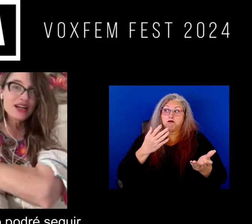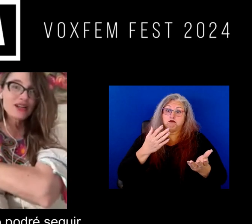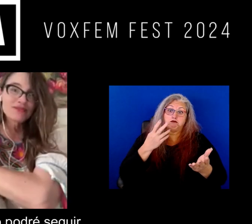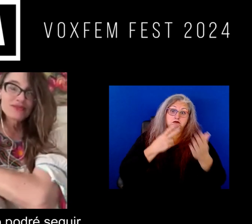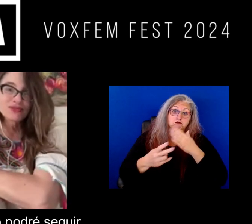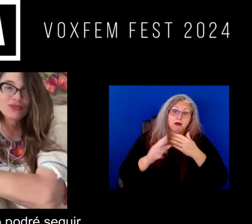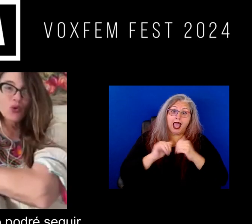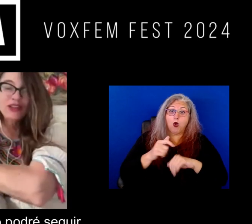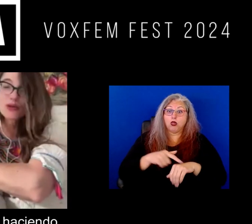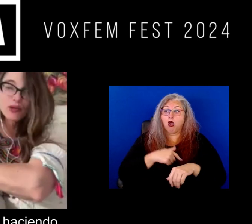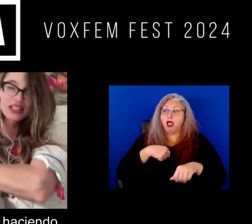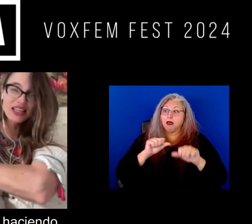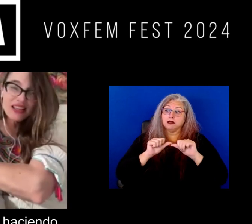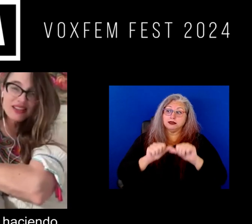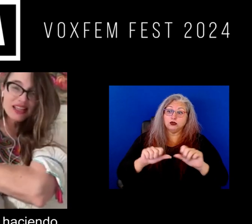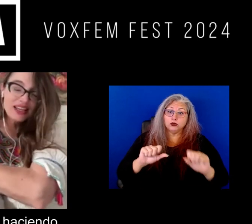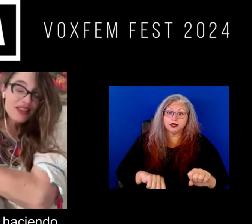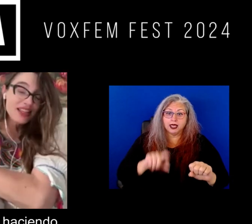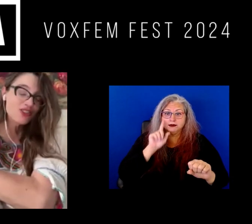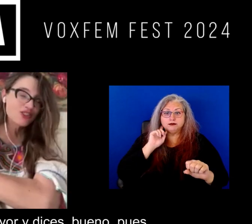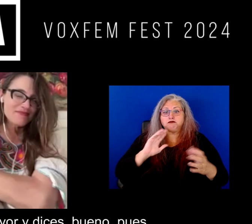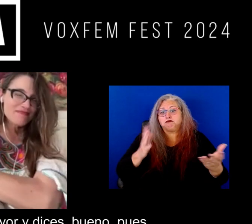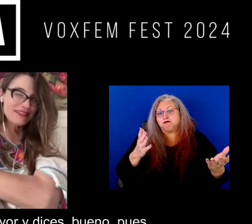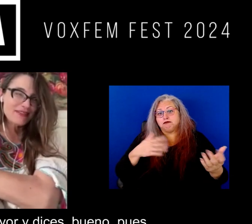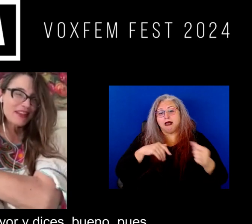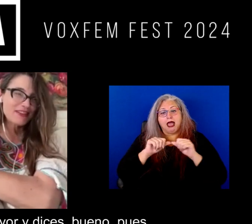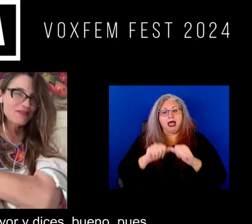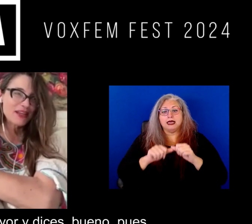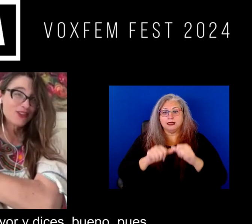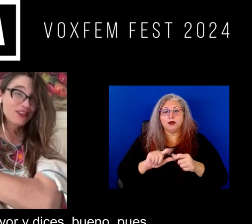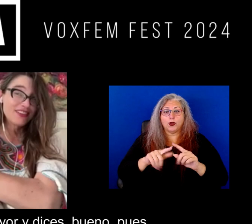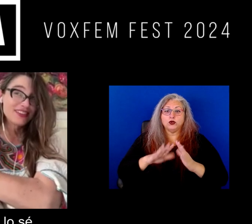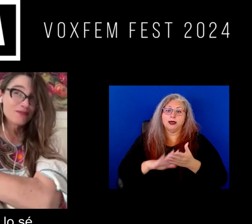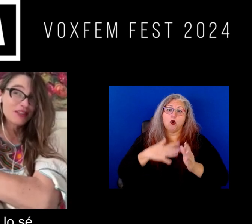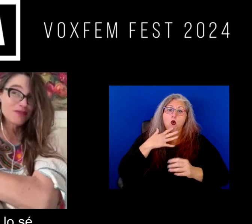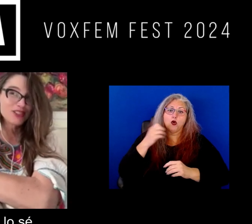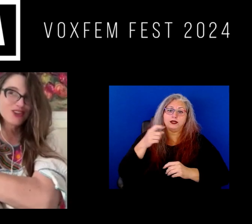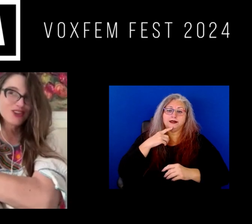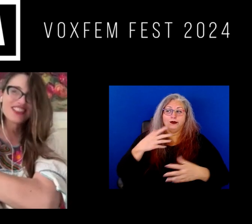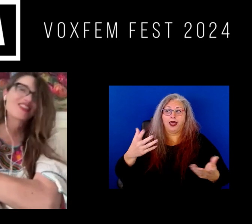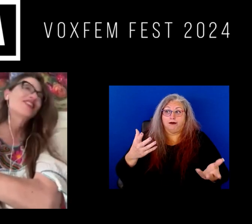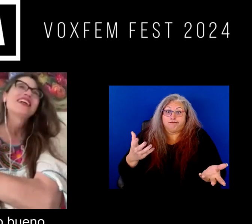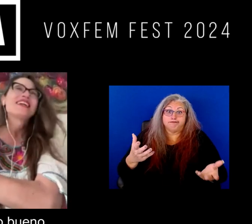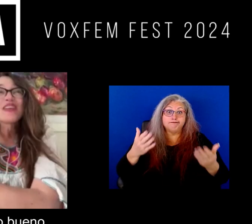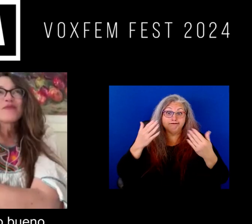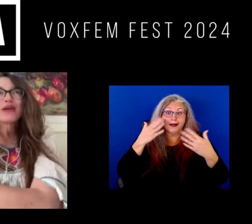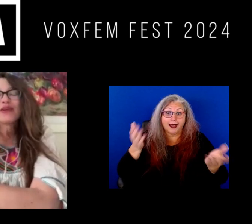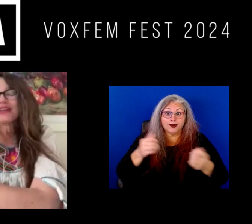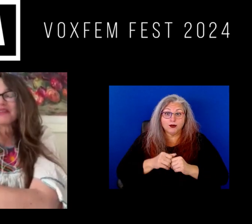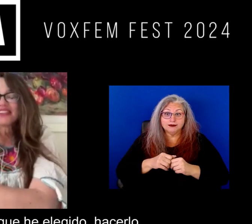hasta cuándo lo podré seguir haciendo ¿no? te vas haciendo mayor y dices bueno pues no lo sé ¿no?